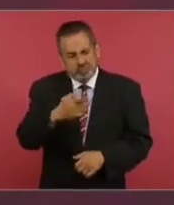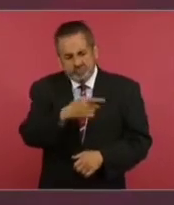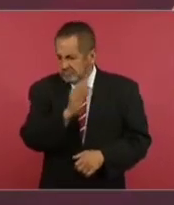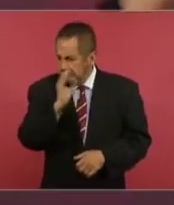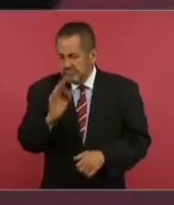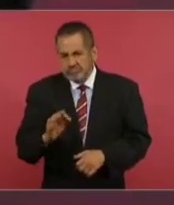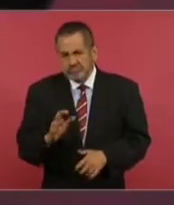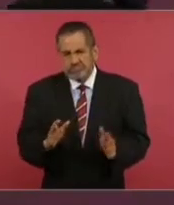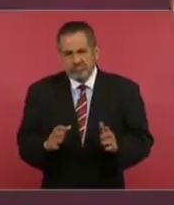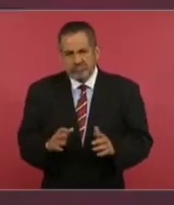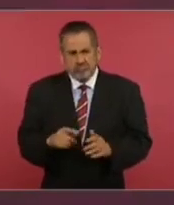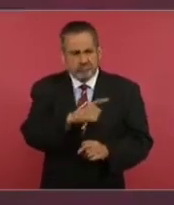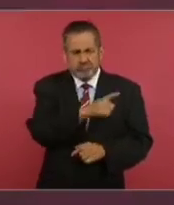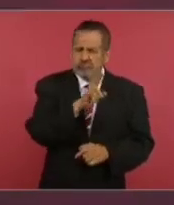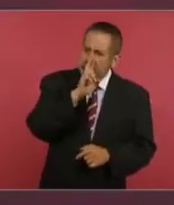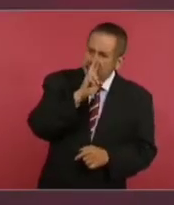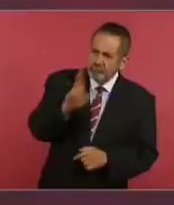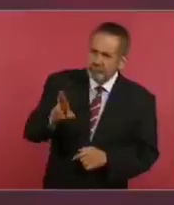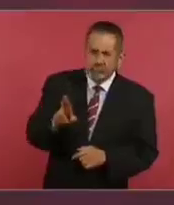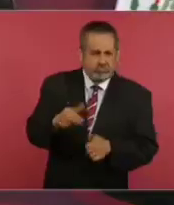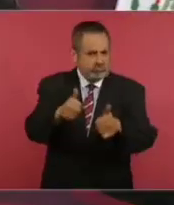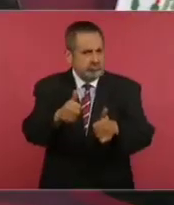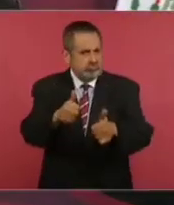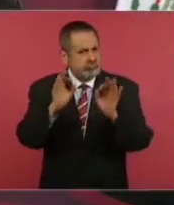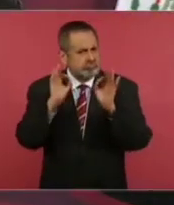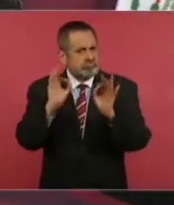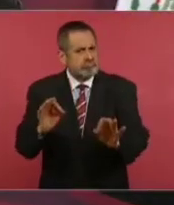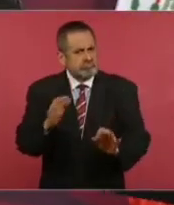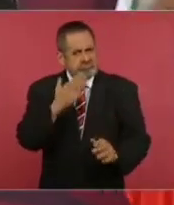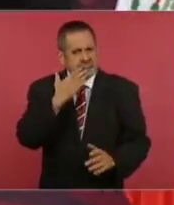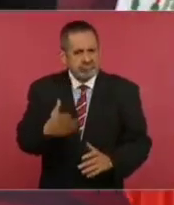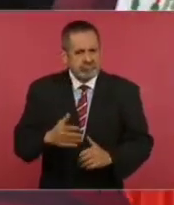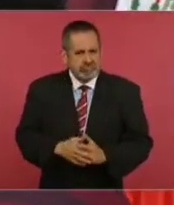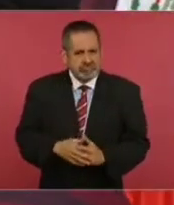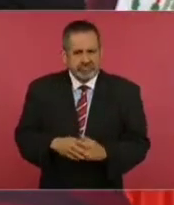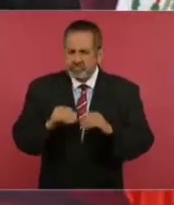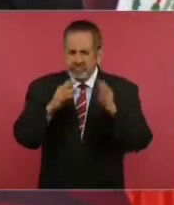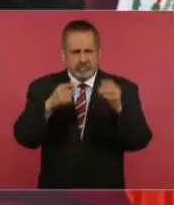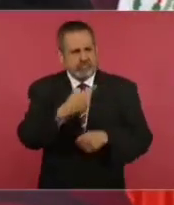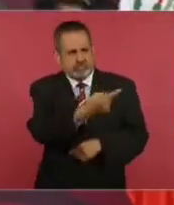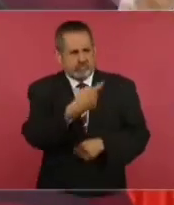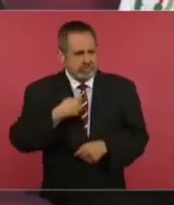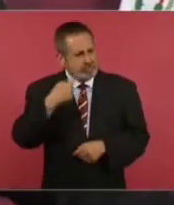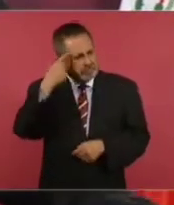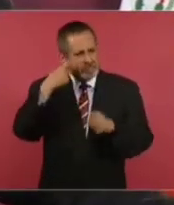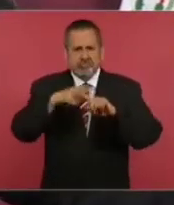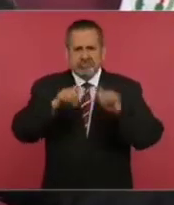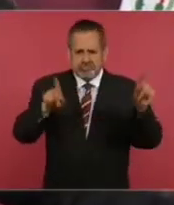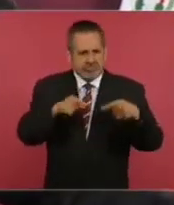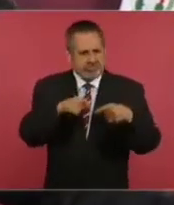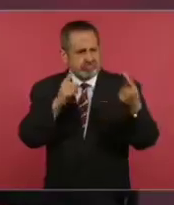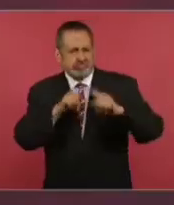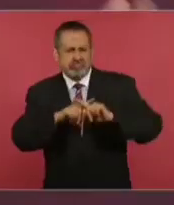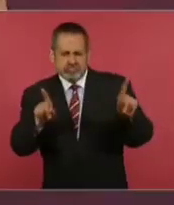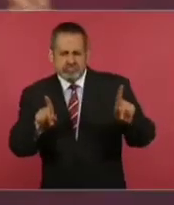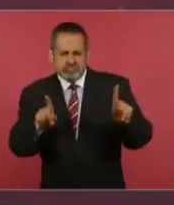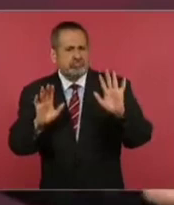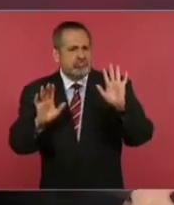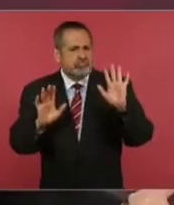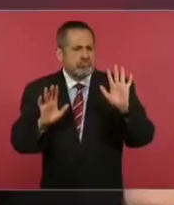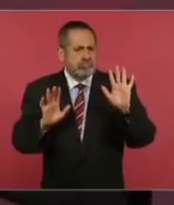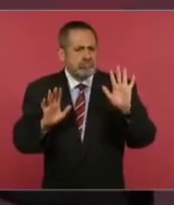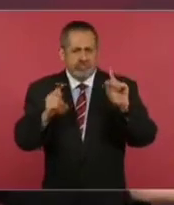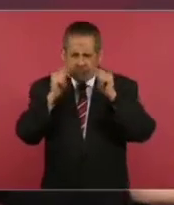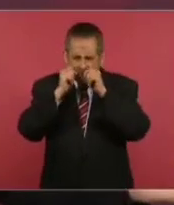su respuesta, claro que tenemos diferencias, pero por